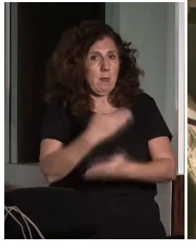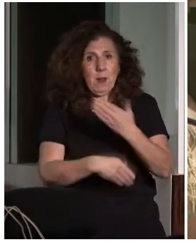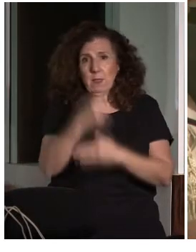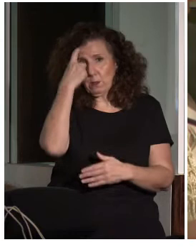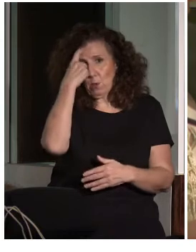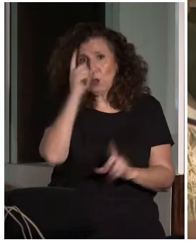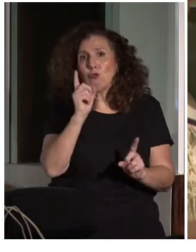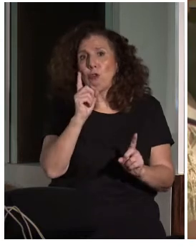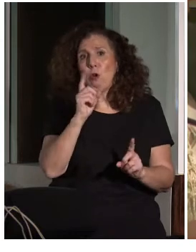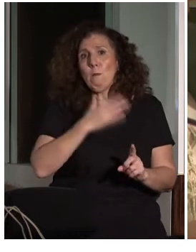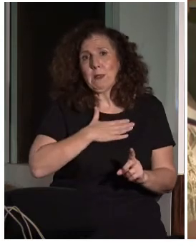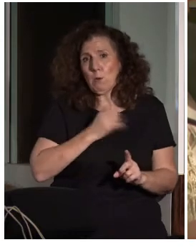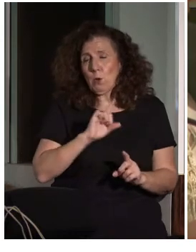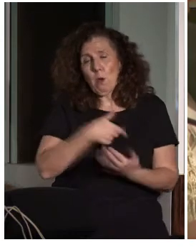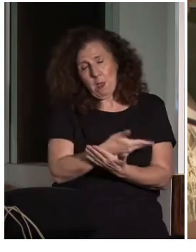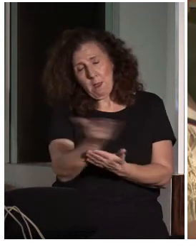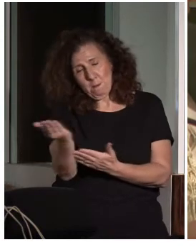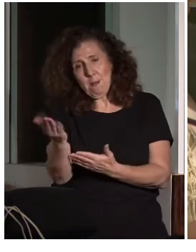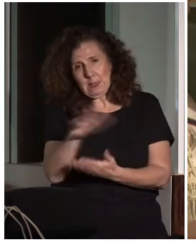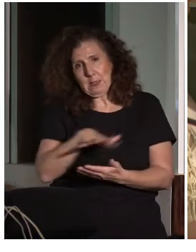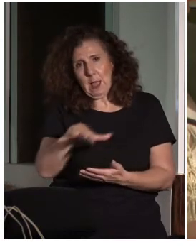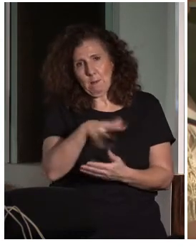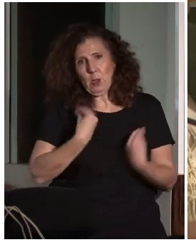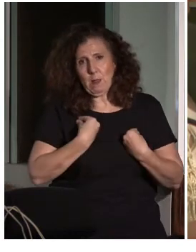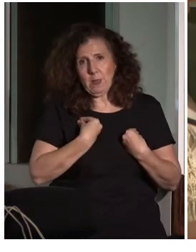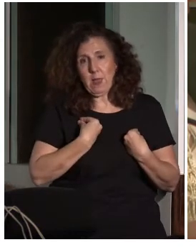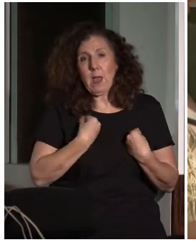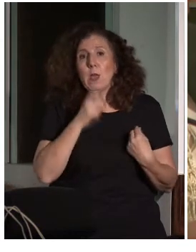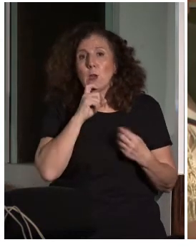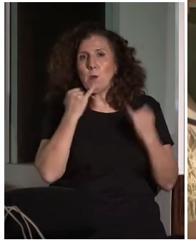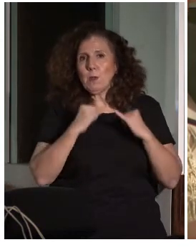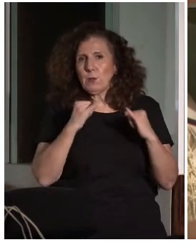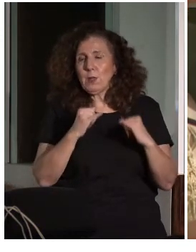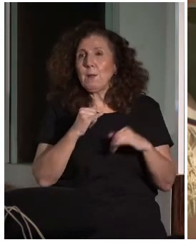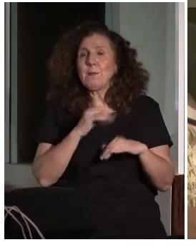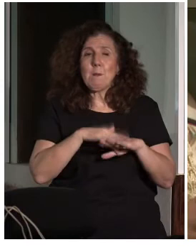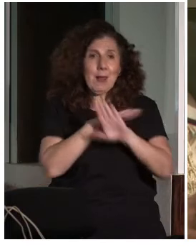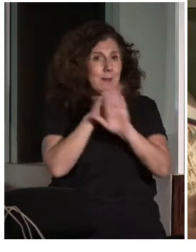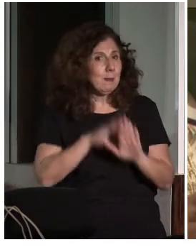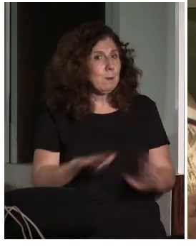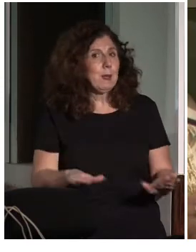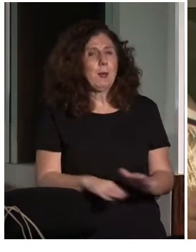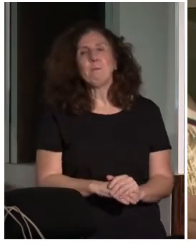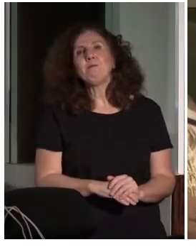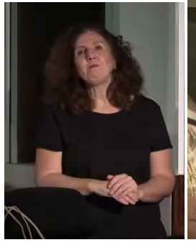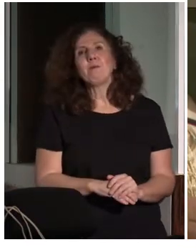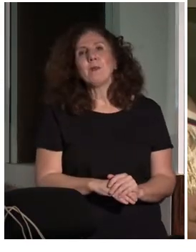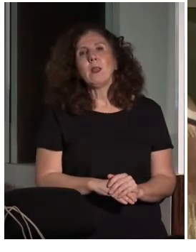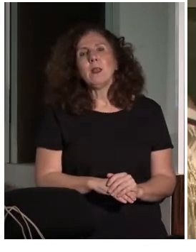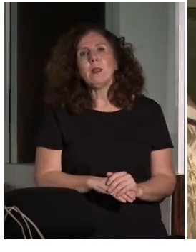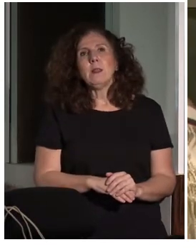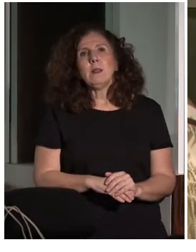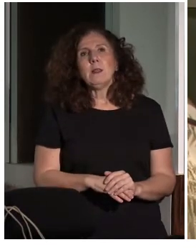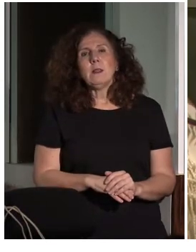del patrimonio y, por lo tanto, de su disfrute. Por último, para terminar, quiero deciros que, con todo y con esto,